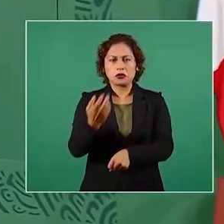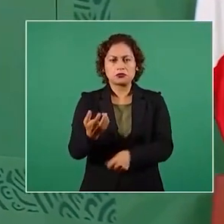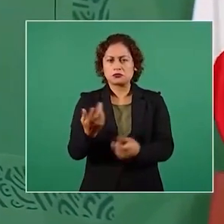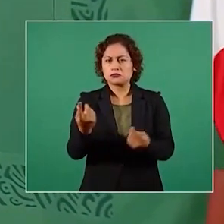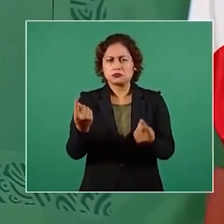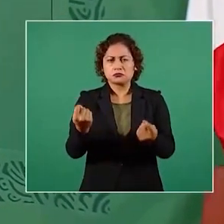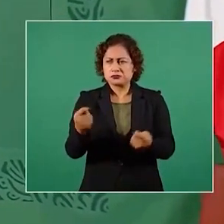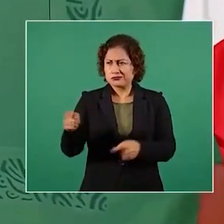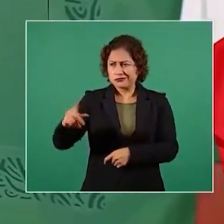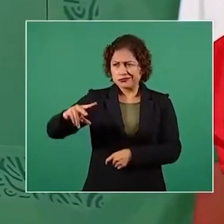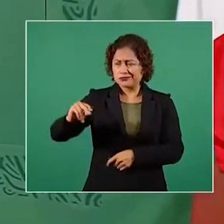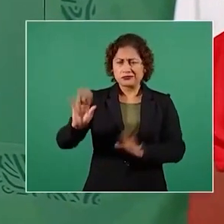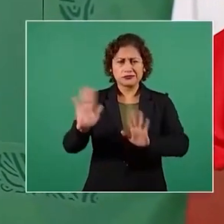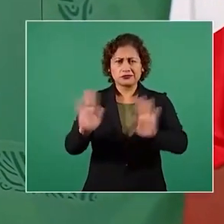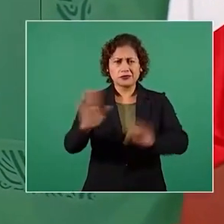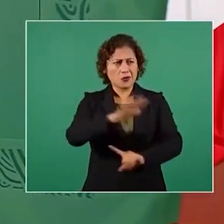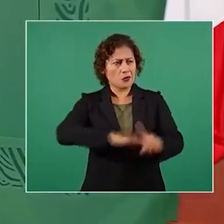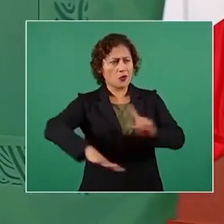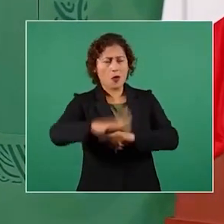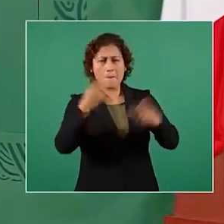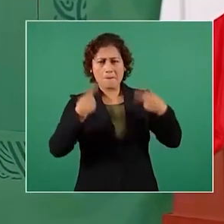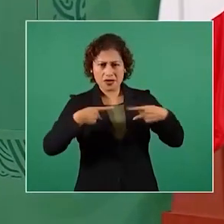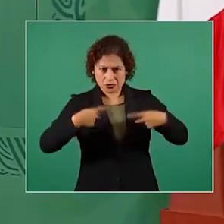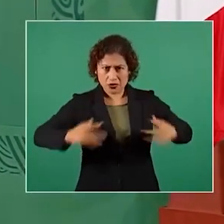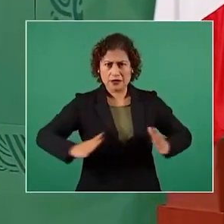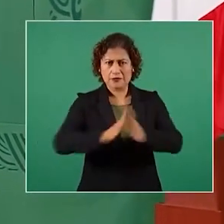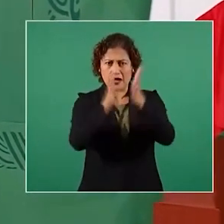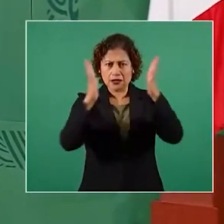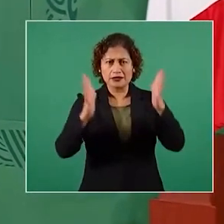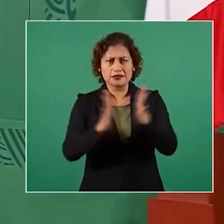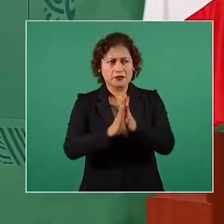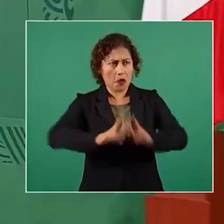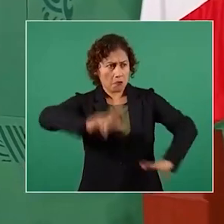quita y que no le tengan miedo al pueblo